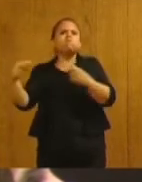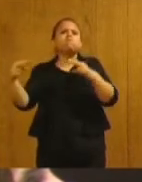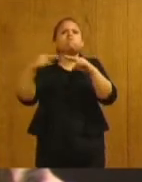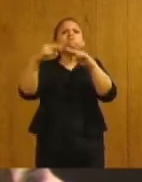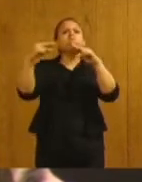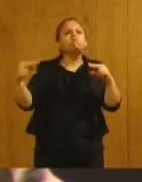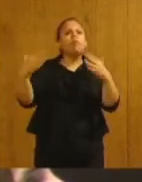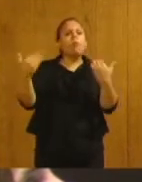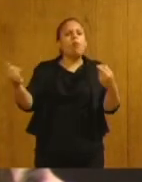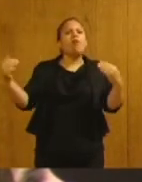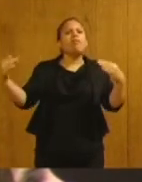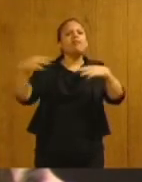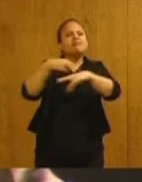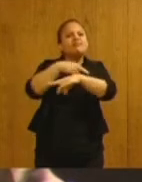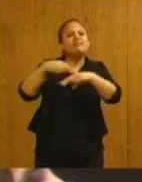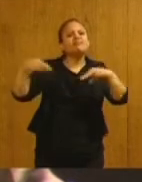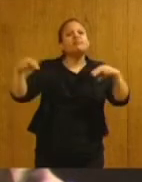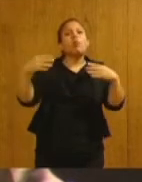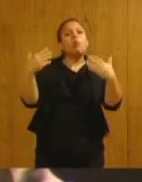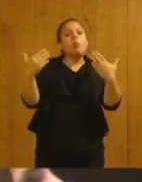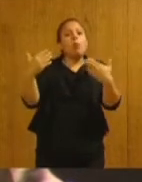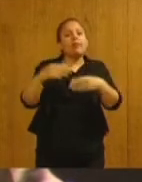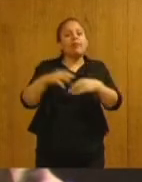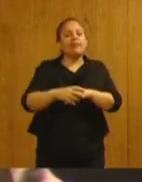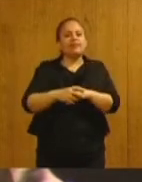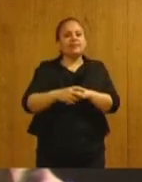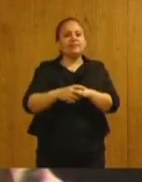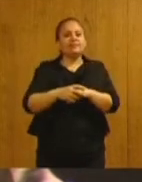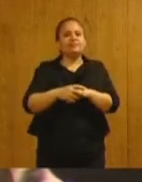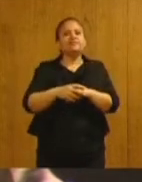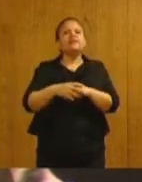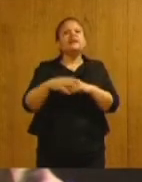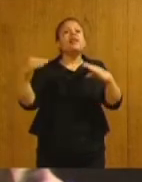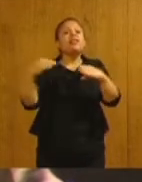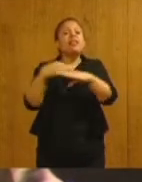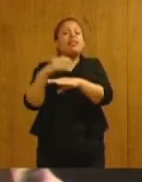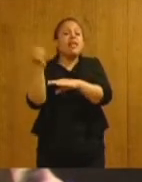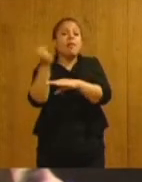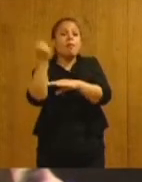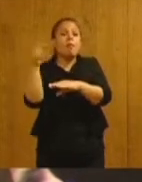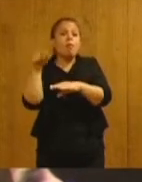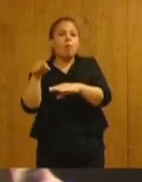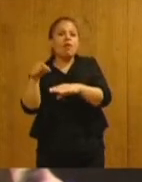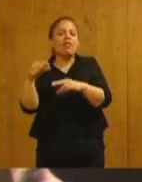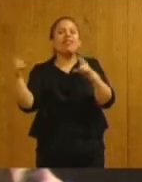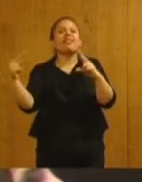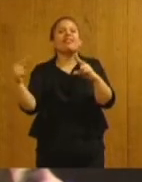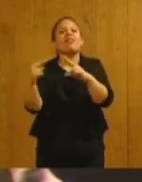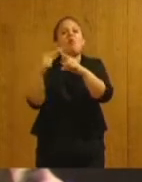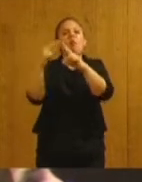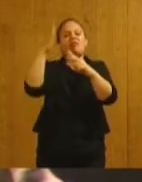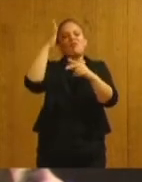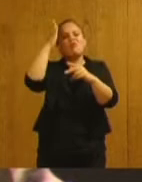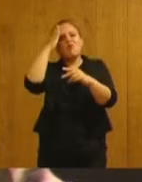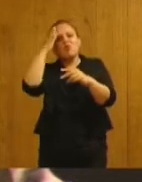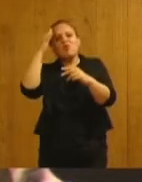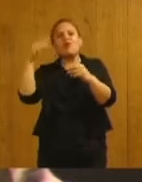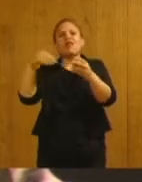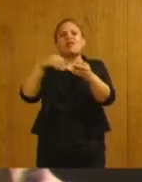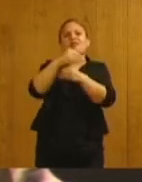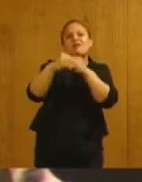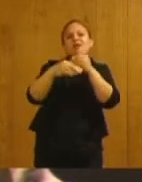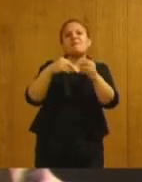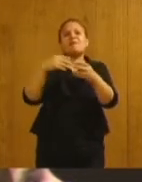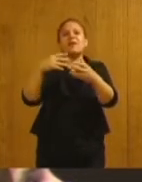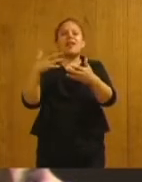el intercambio cultural, el comercio transfronterizo y el reencuentro de las familias